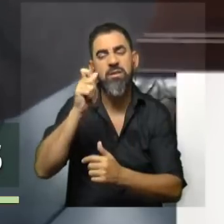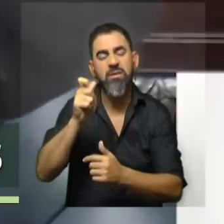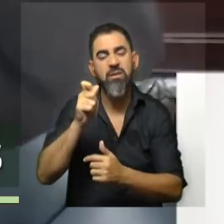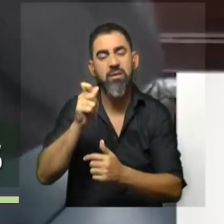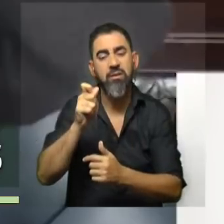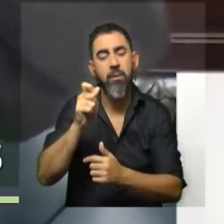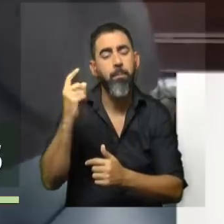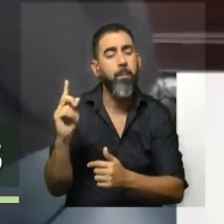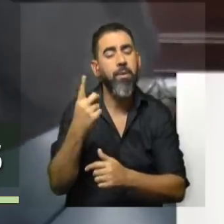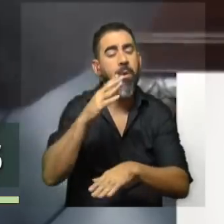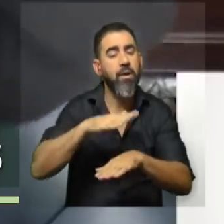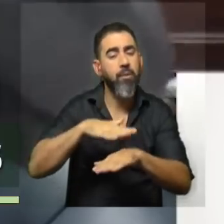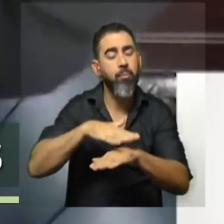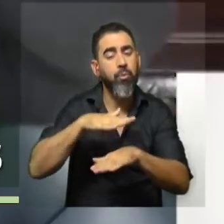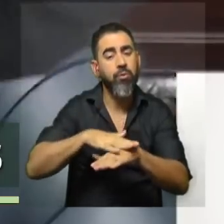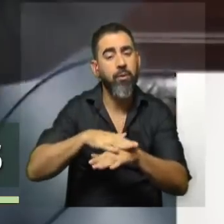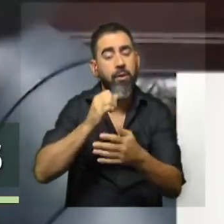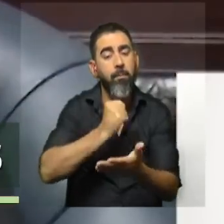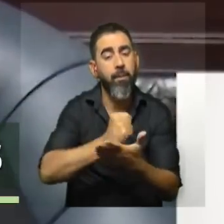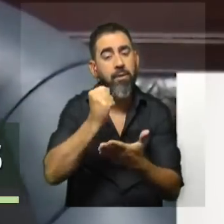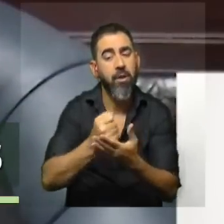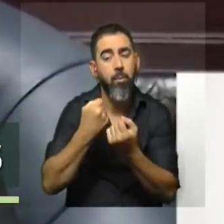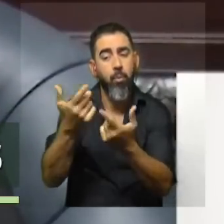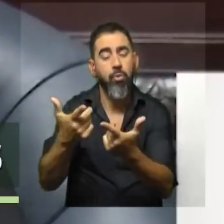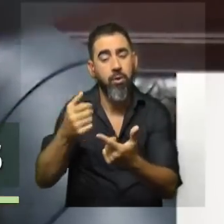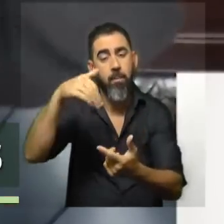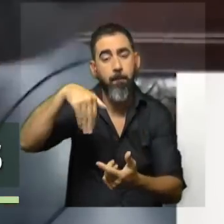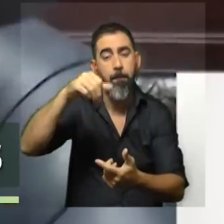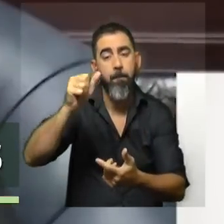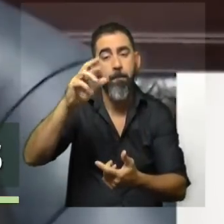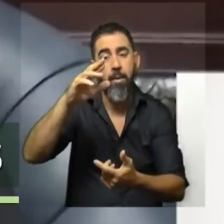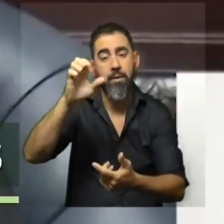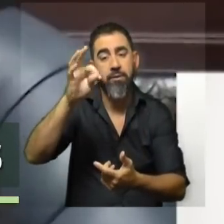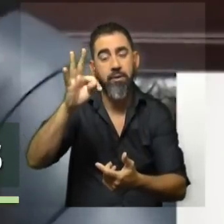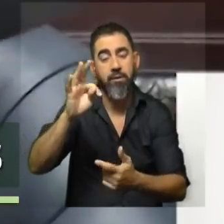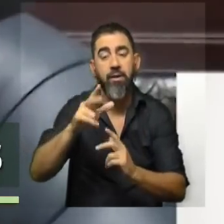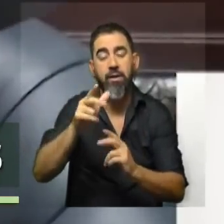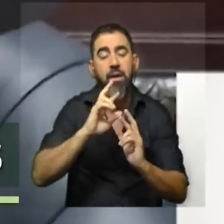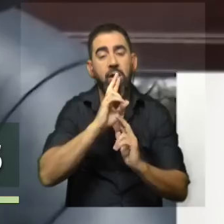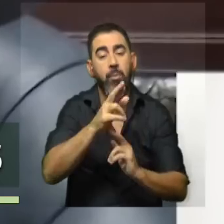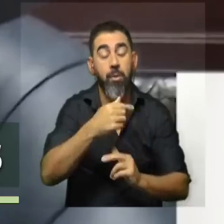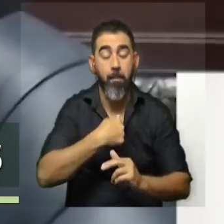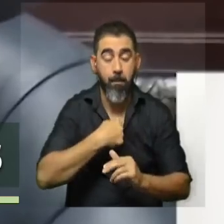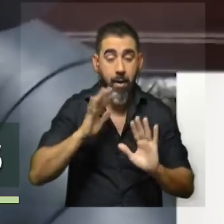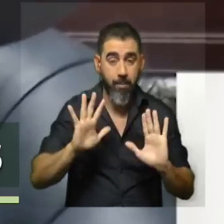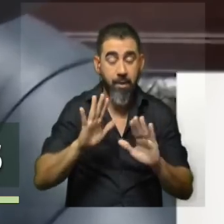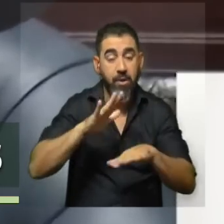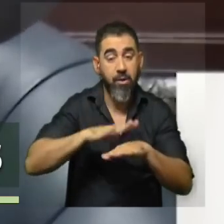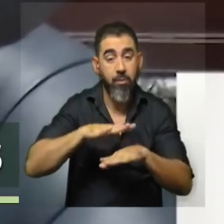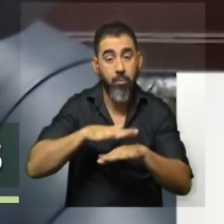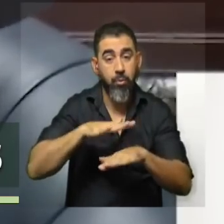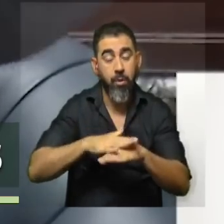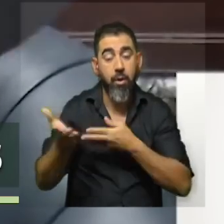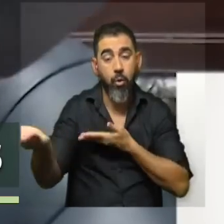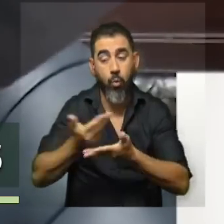su criterio el principal responsable en la entrega del pasaporte a Sebastián Marcet, a lo que Penadez responde. A mi criterio, las responsabilidades